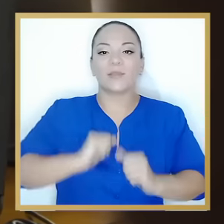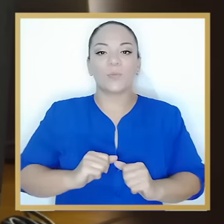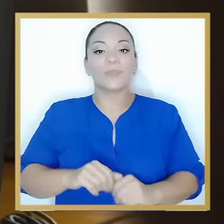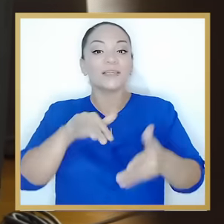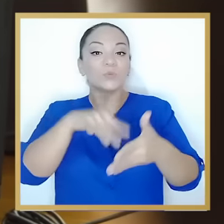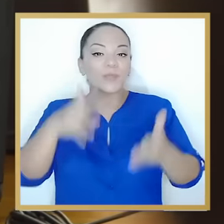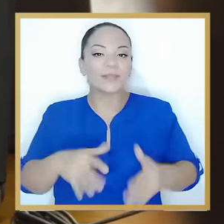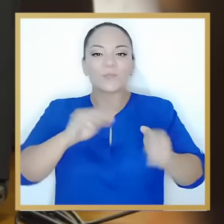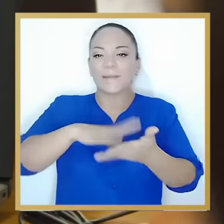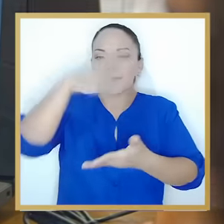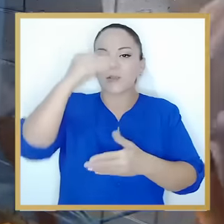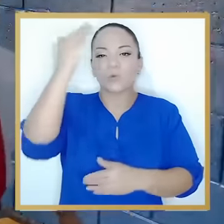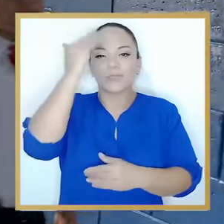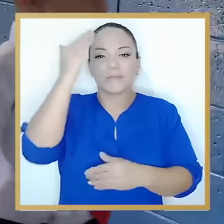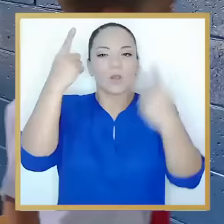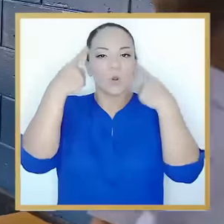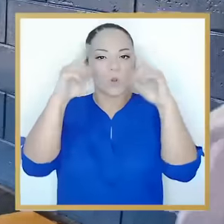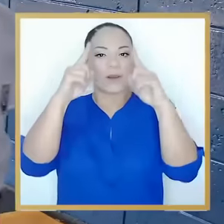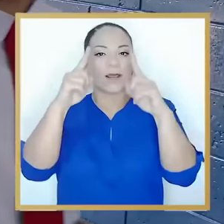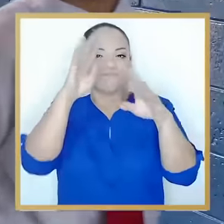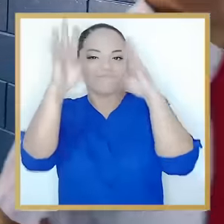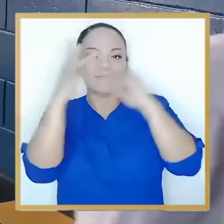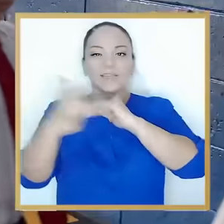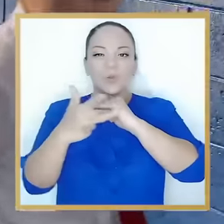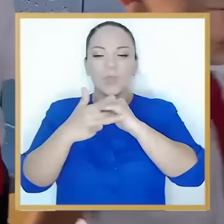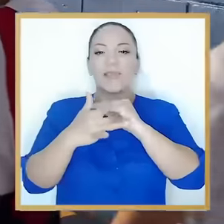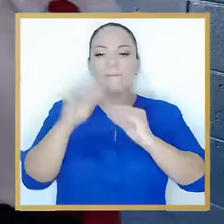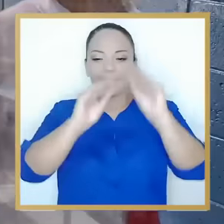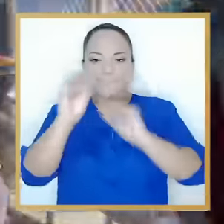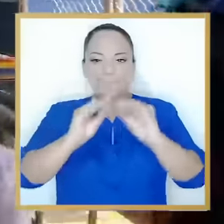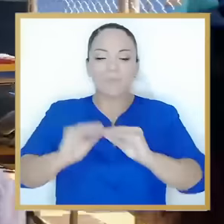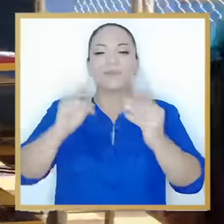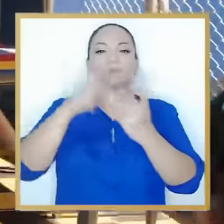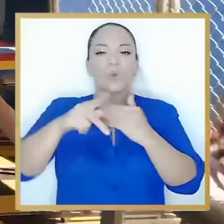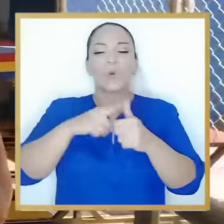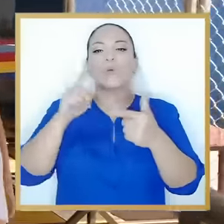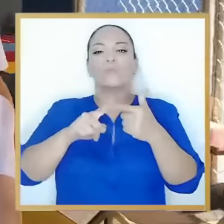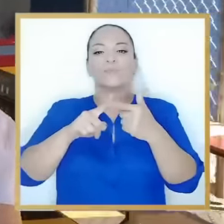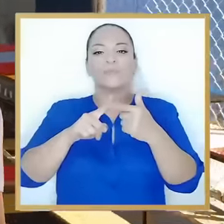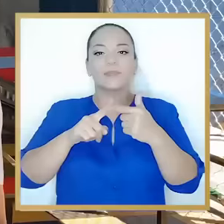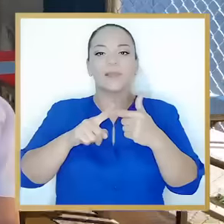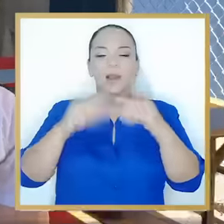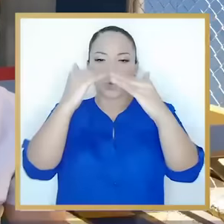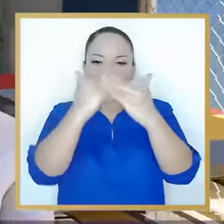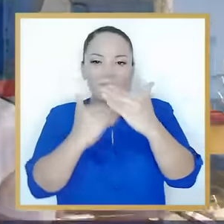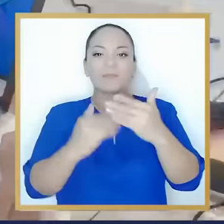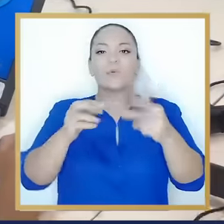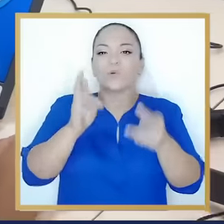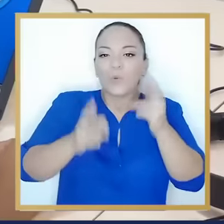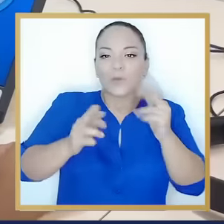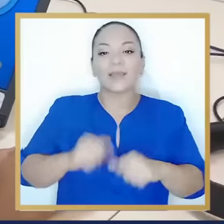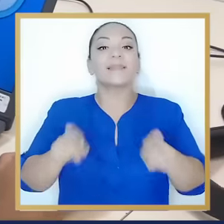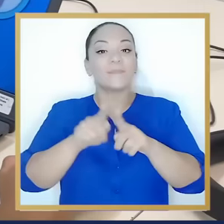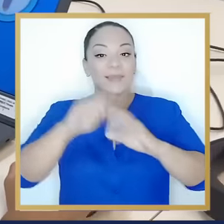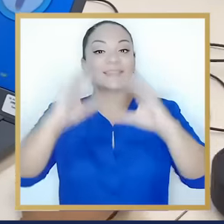Esto le permitirá a los estudiantes aprender conocimientos para crear tecnología, como la programación, algoritmos, computación física y